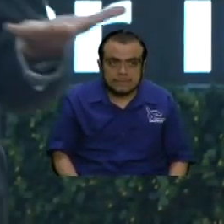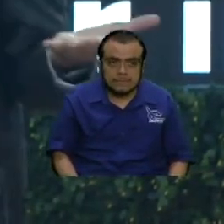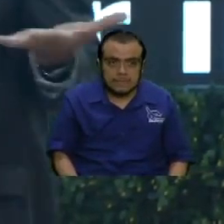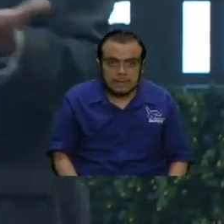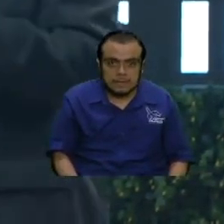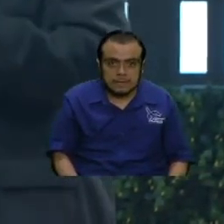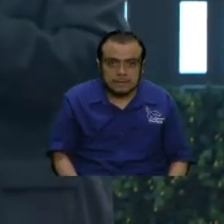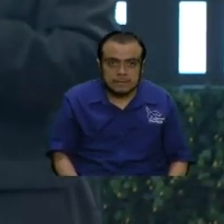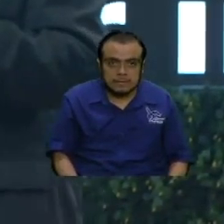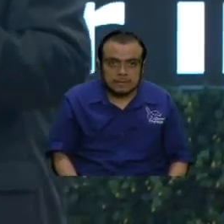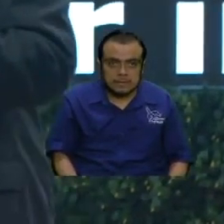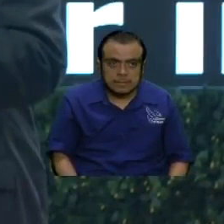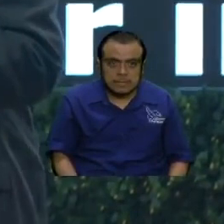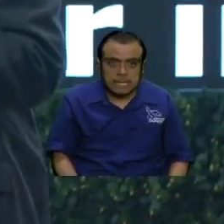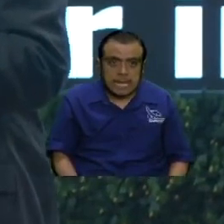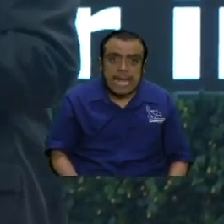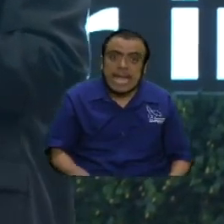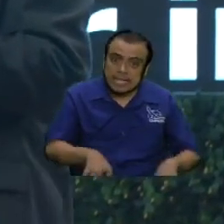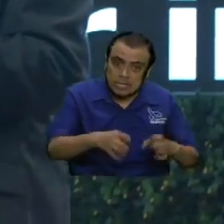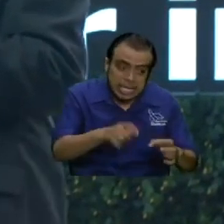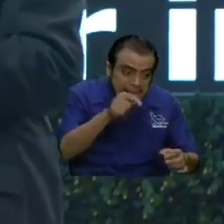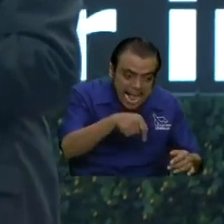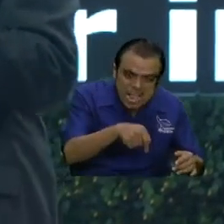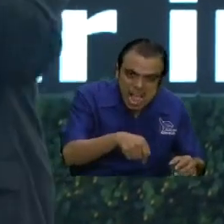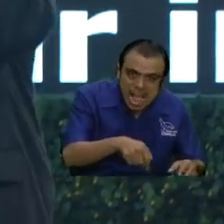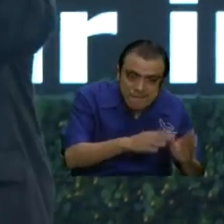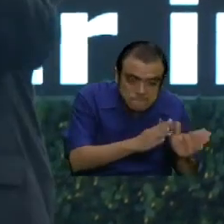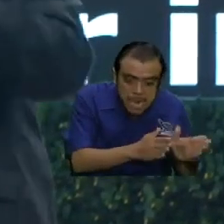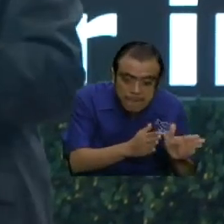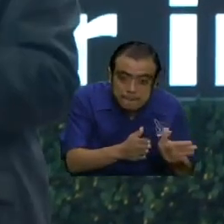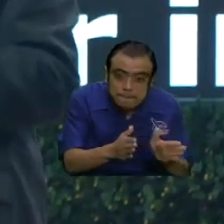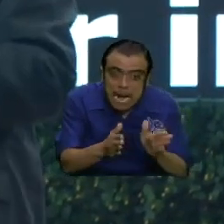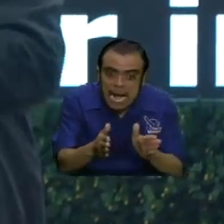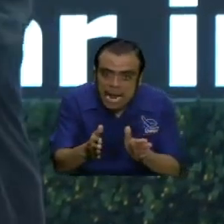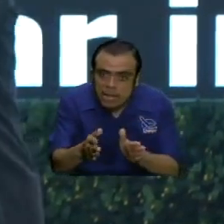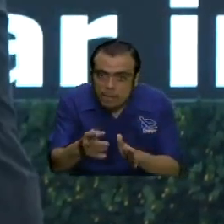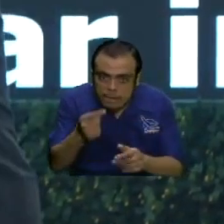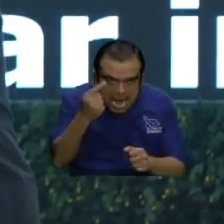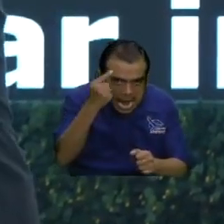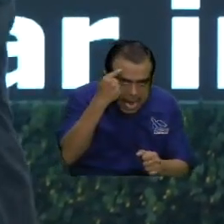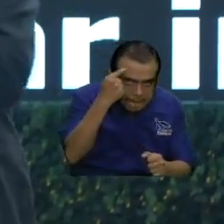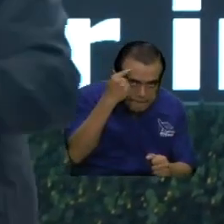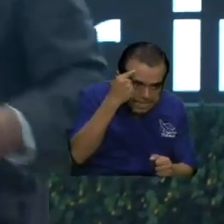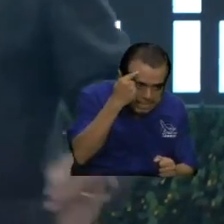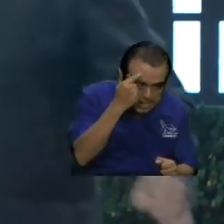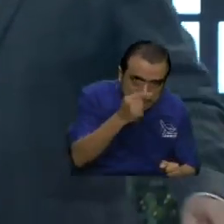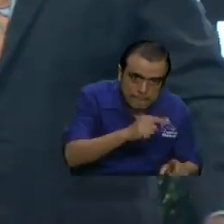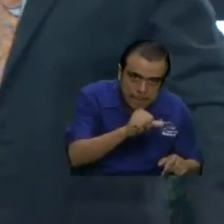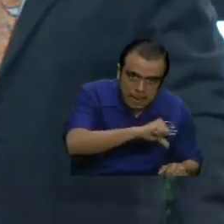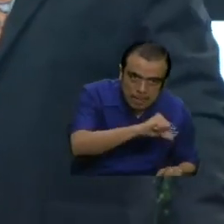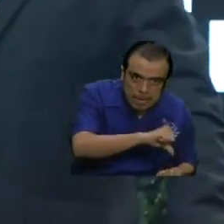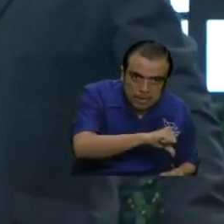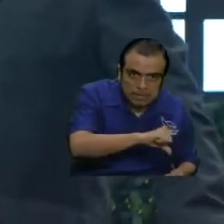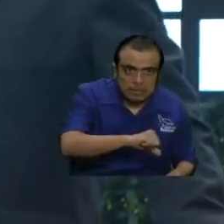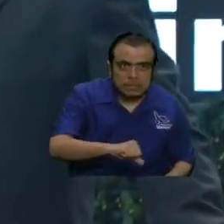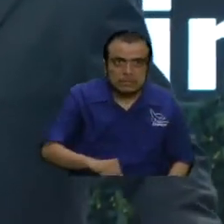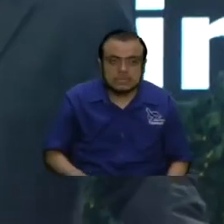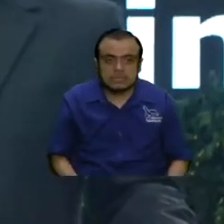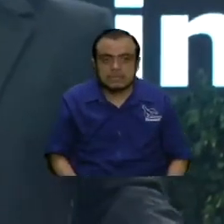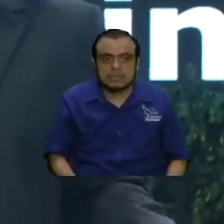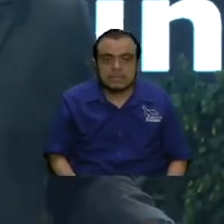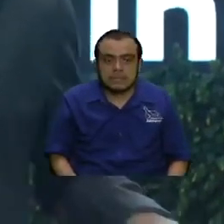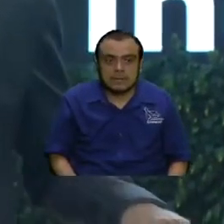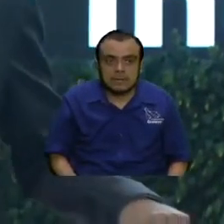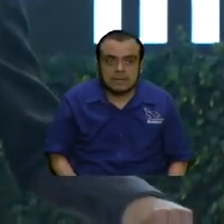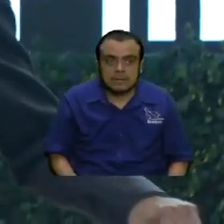plataforma hay un montón de preparación para la mente quizá una de las últimas películas que pusieron fue